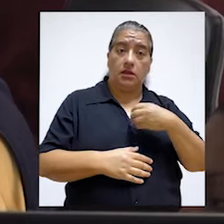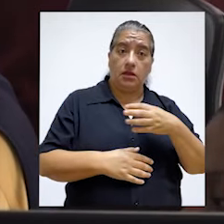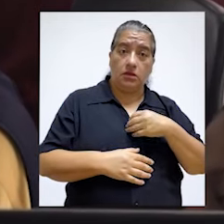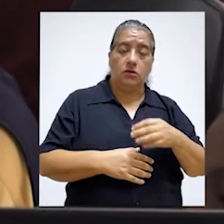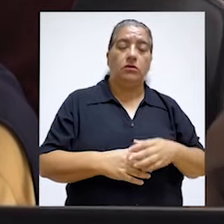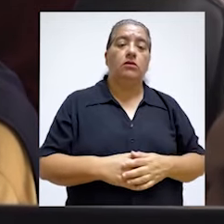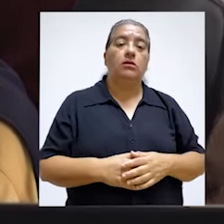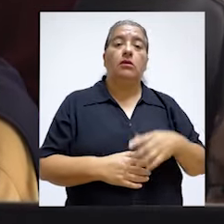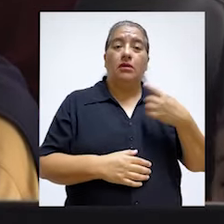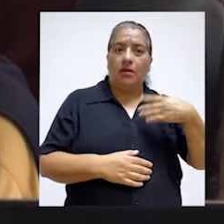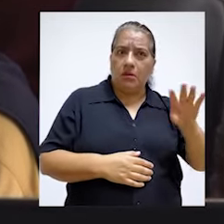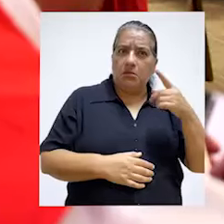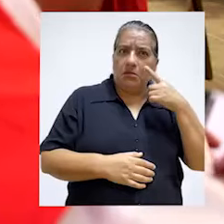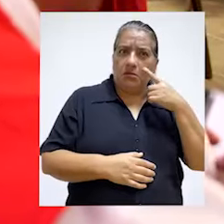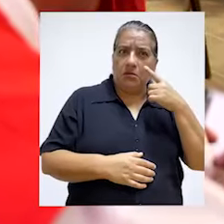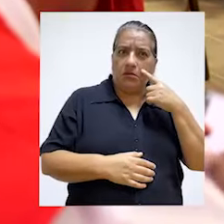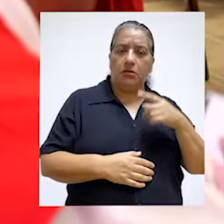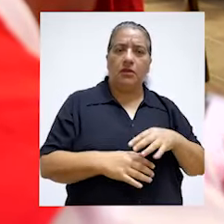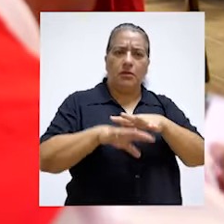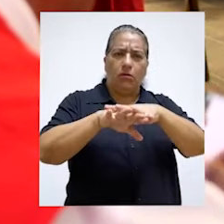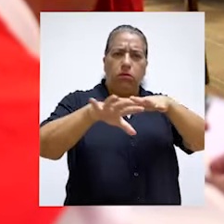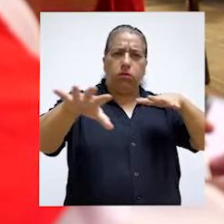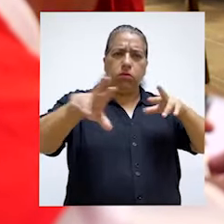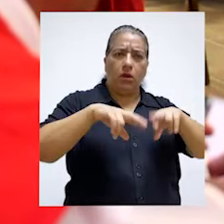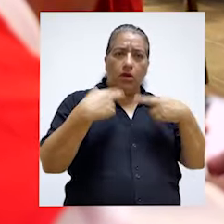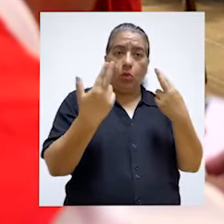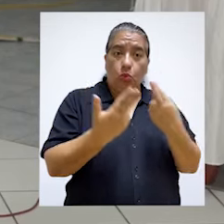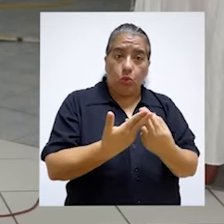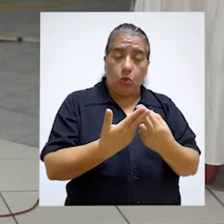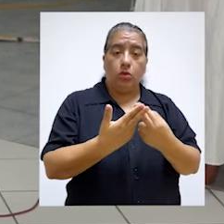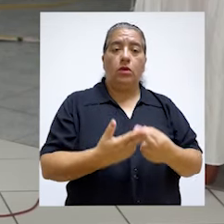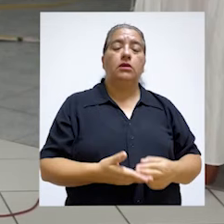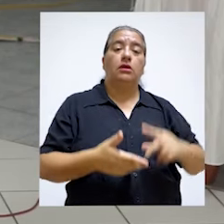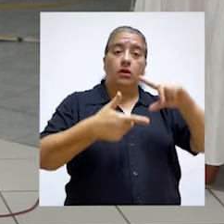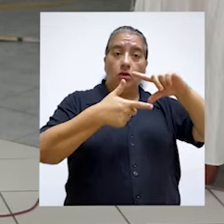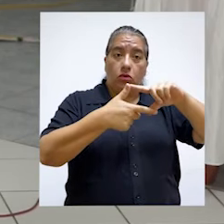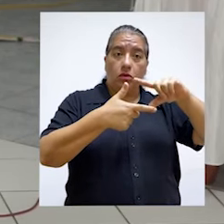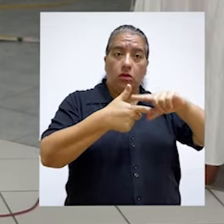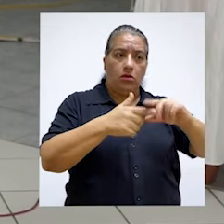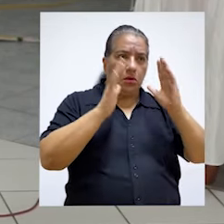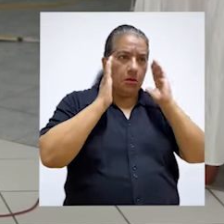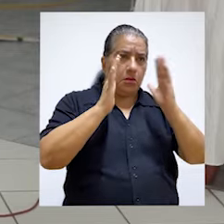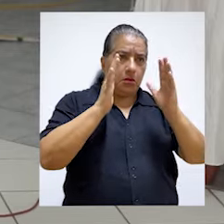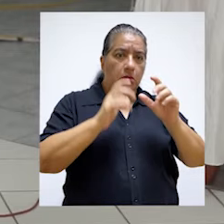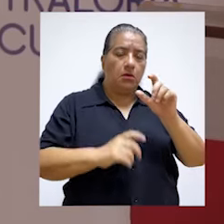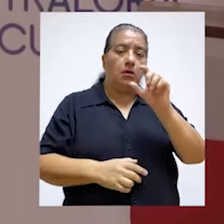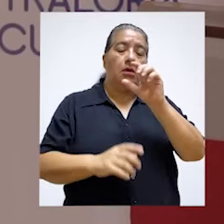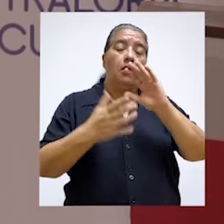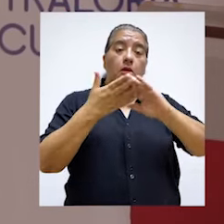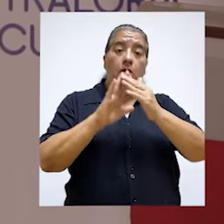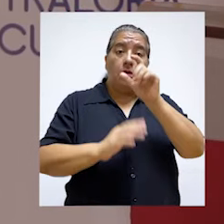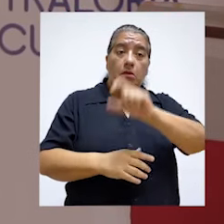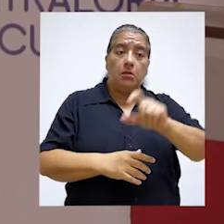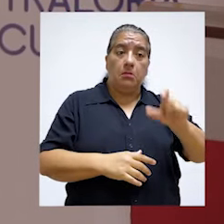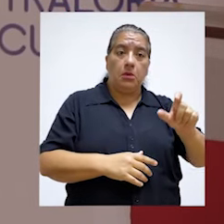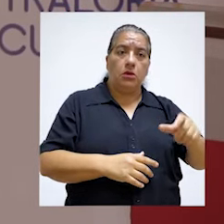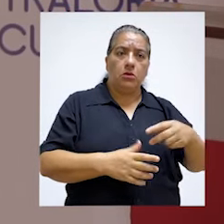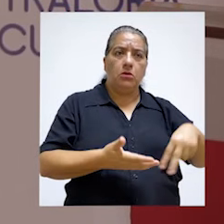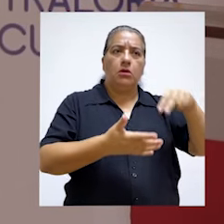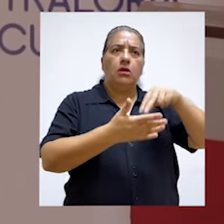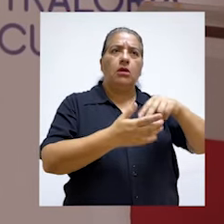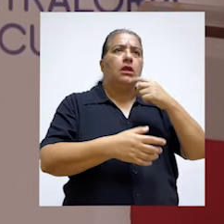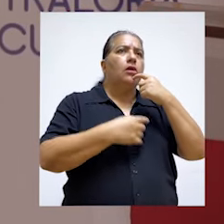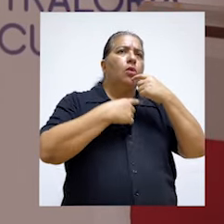de 60 años. Y por supuesto, la más conocida, las audiencias públicas La Contraloría te escucha, en las cuales la